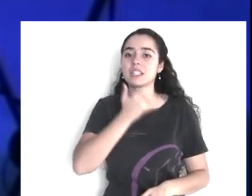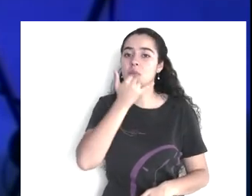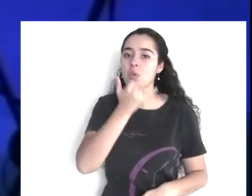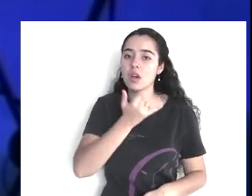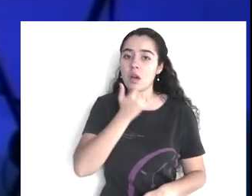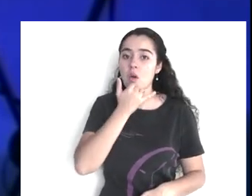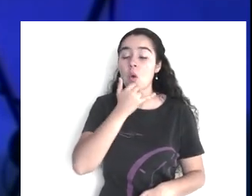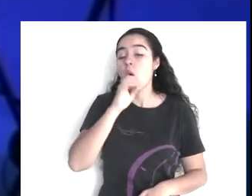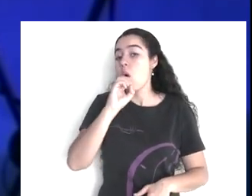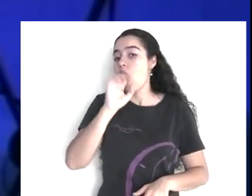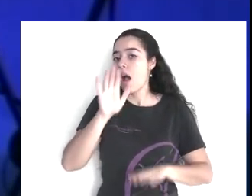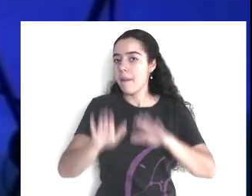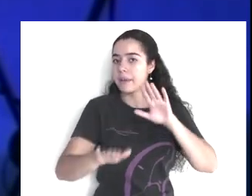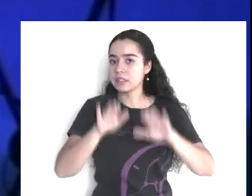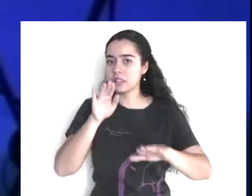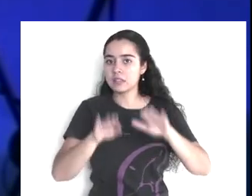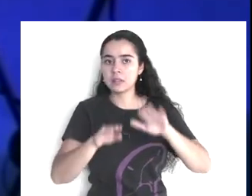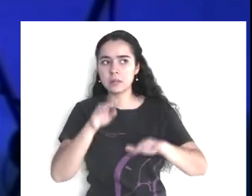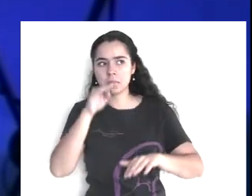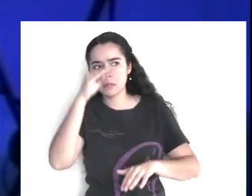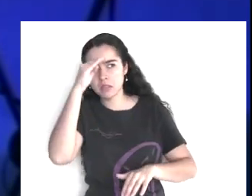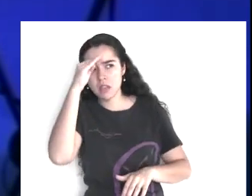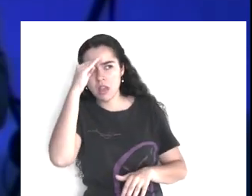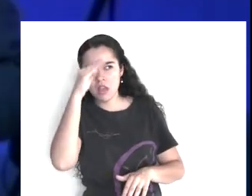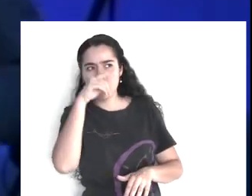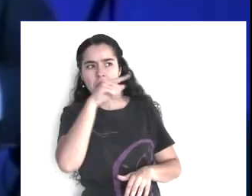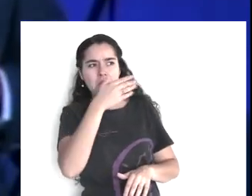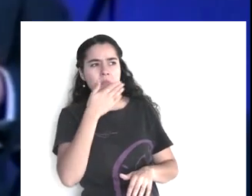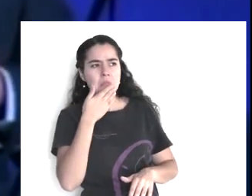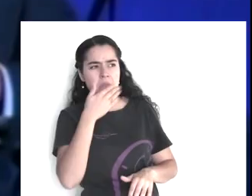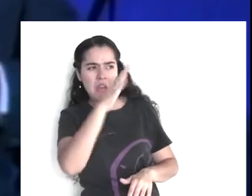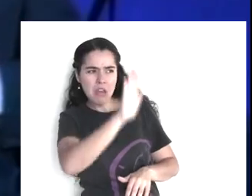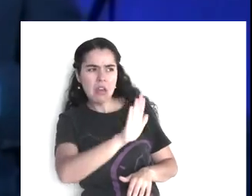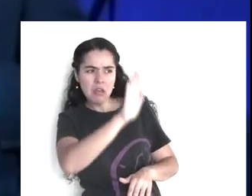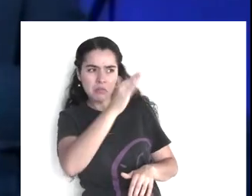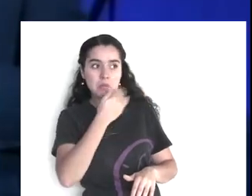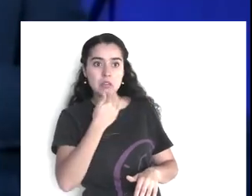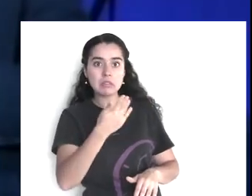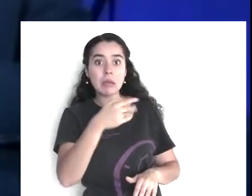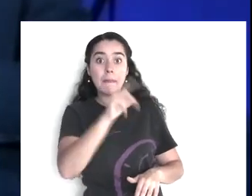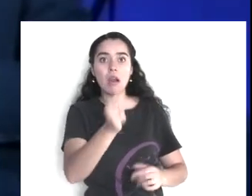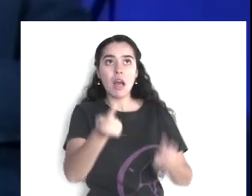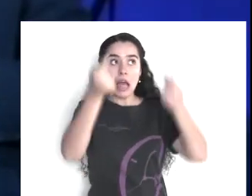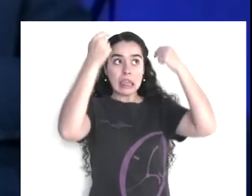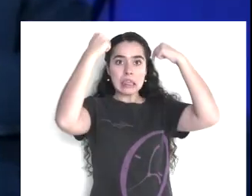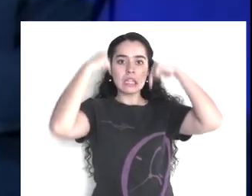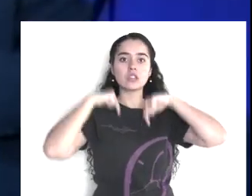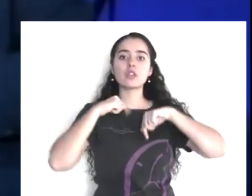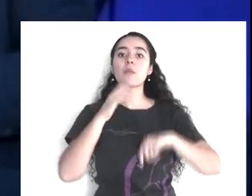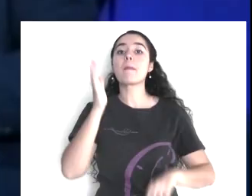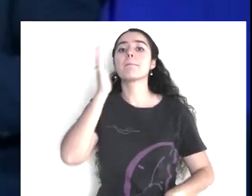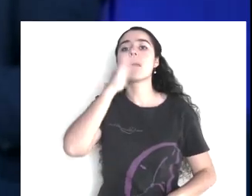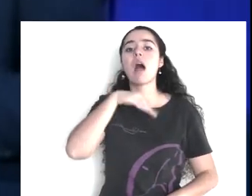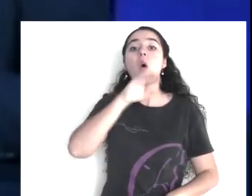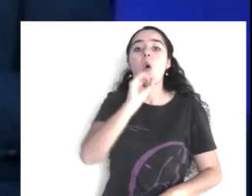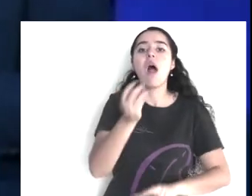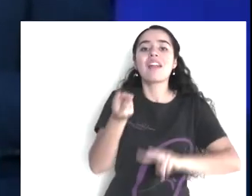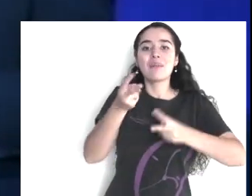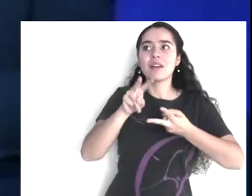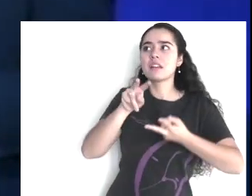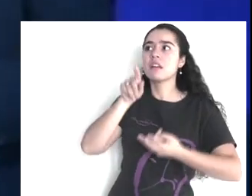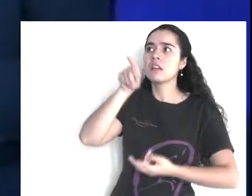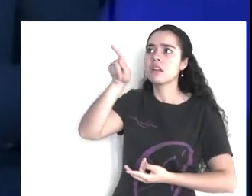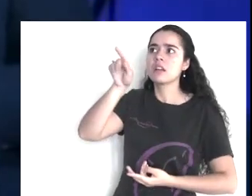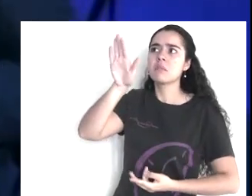el caso del fugitivo. Pero hay culpables que en apariencia son inocentes.